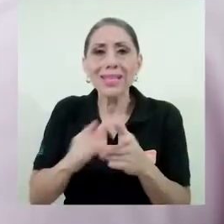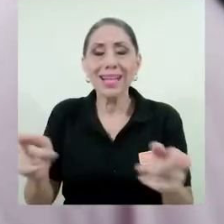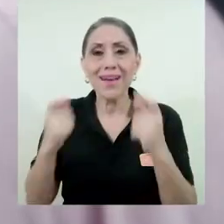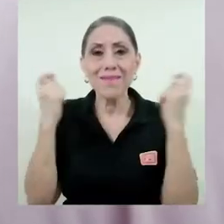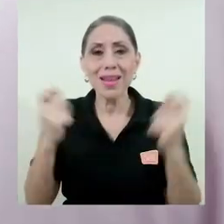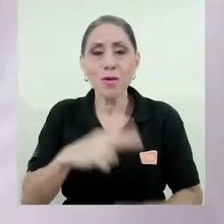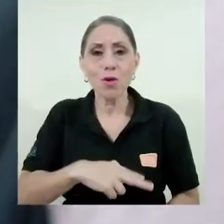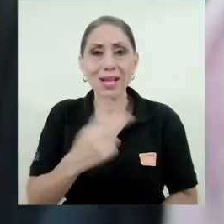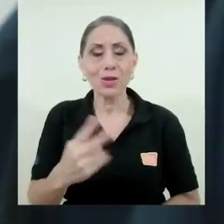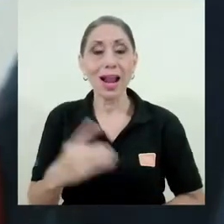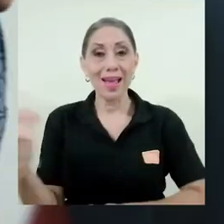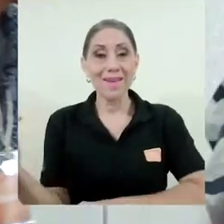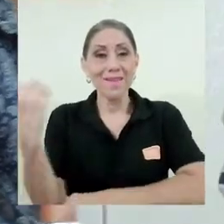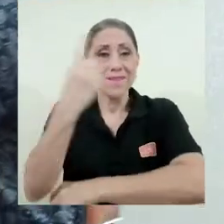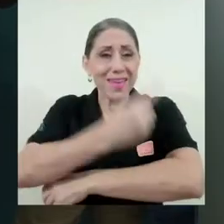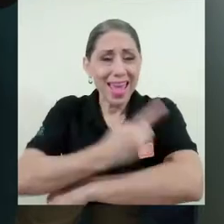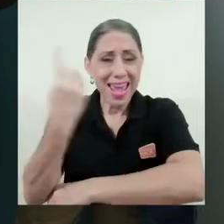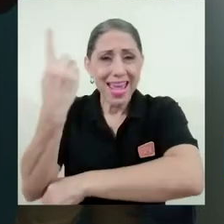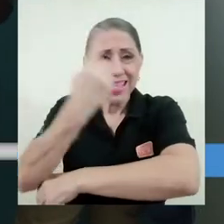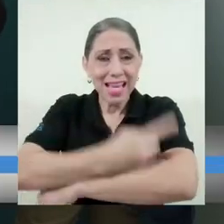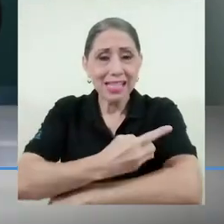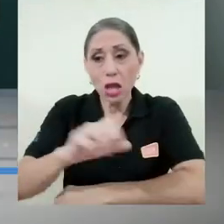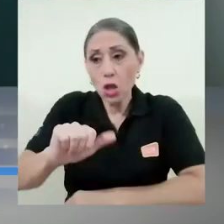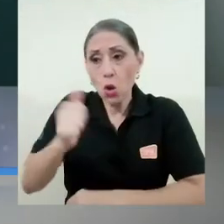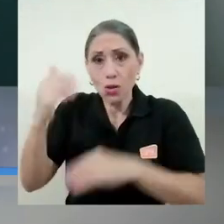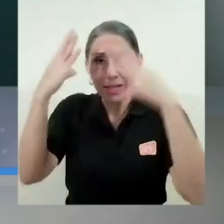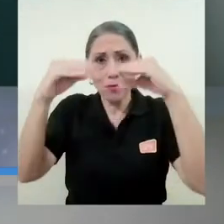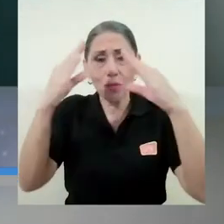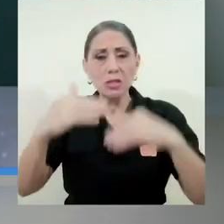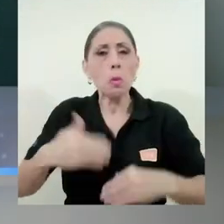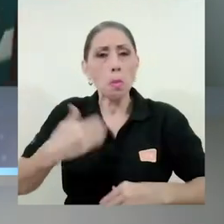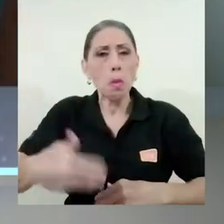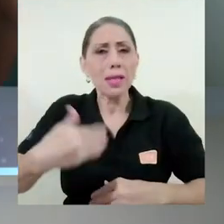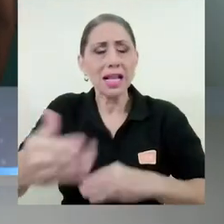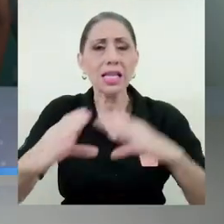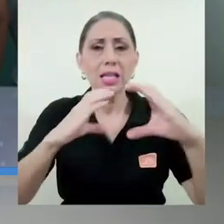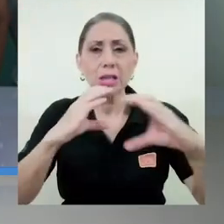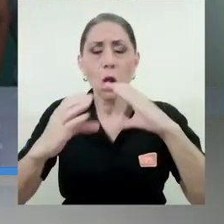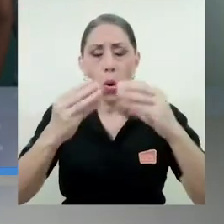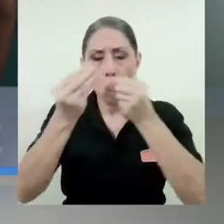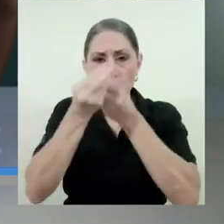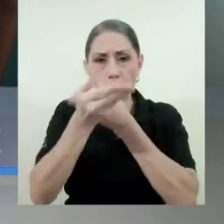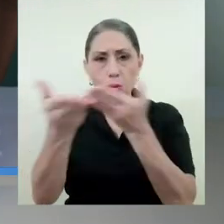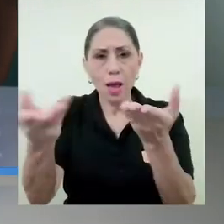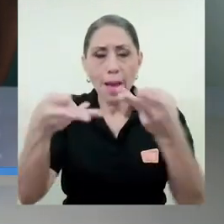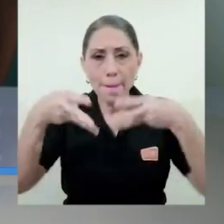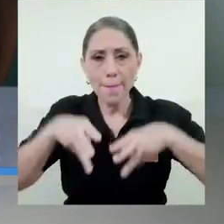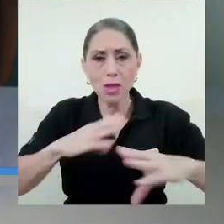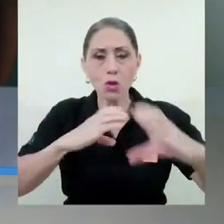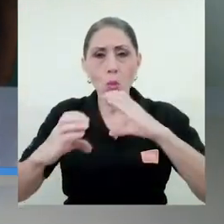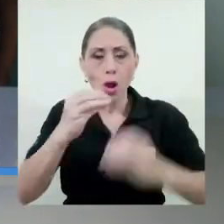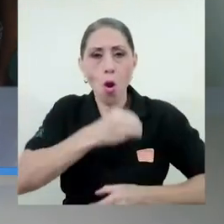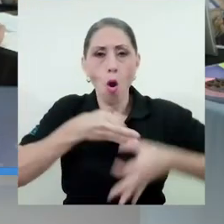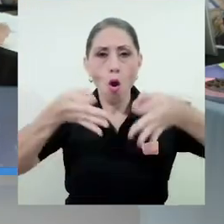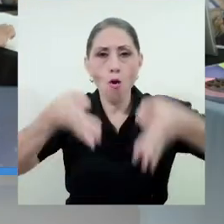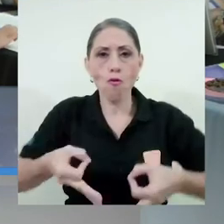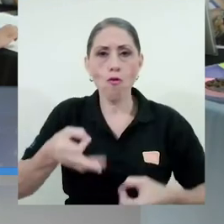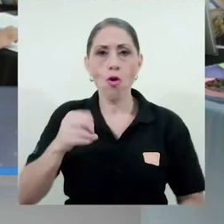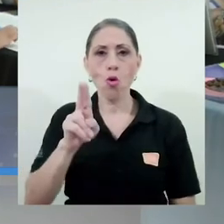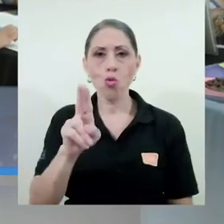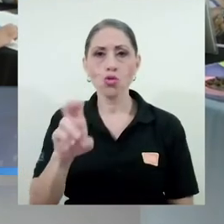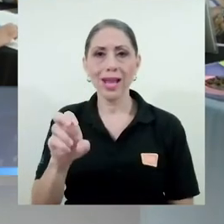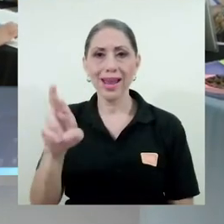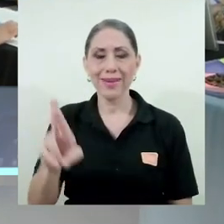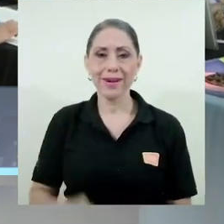Las fechas y otros detalles se comunicarán más adelante a través de los medios de comunicación oficiales de la